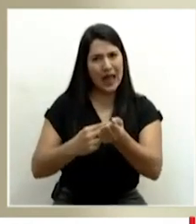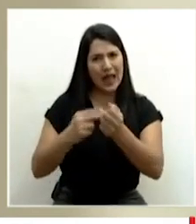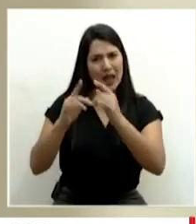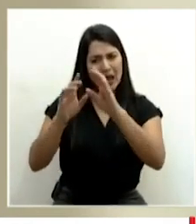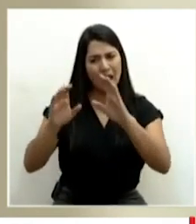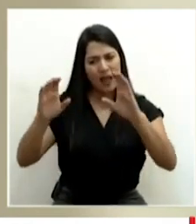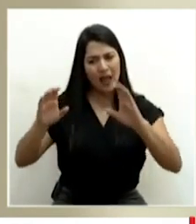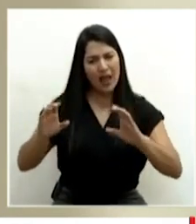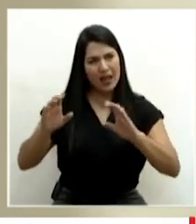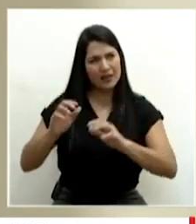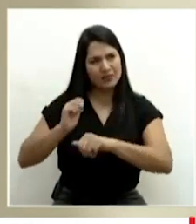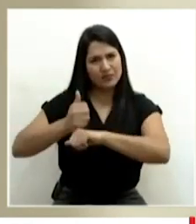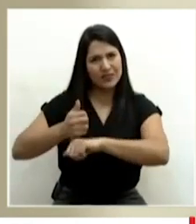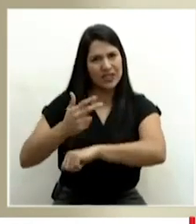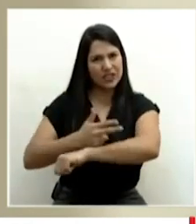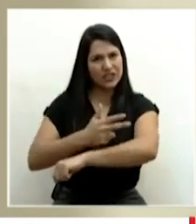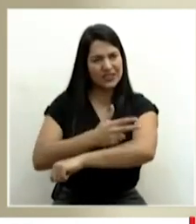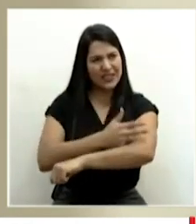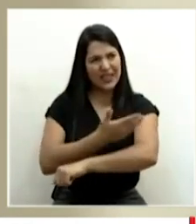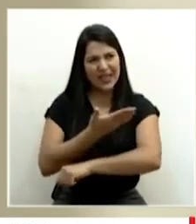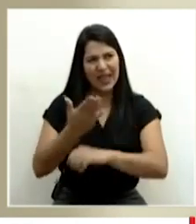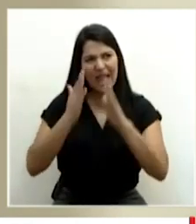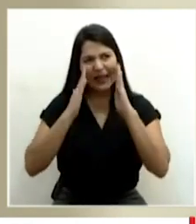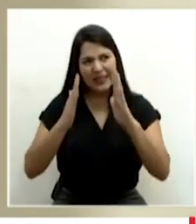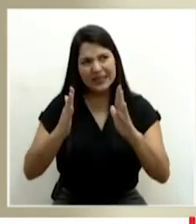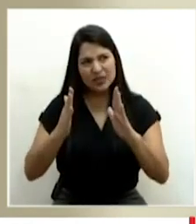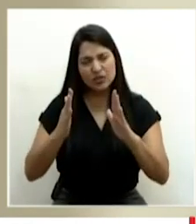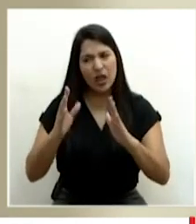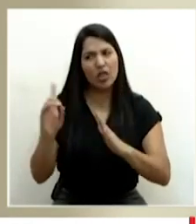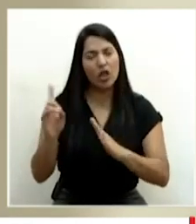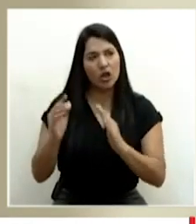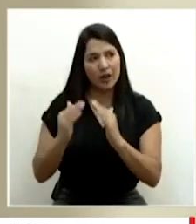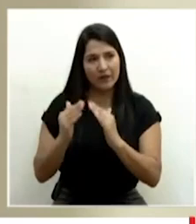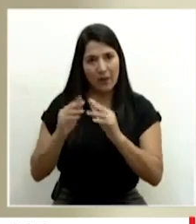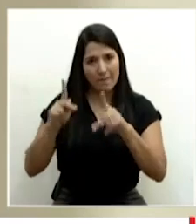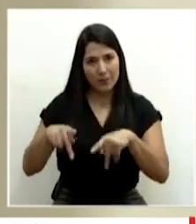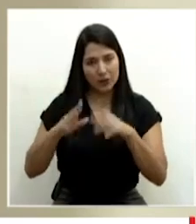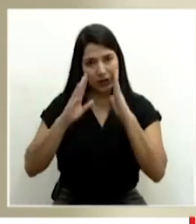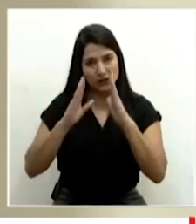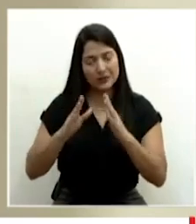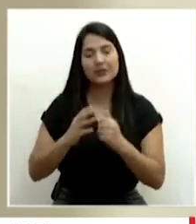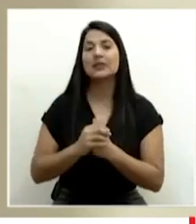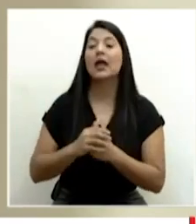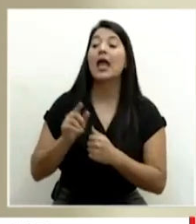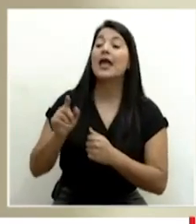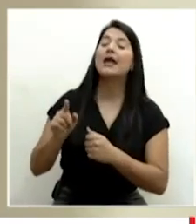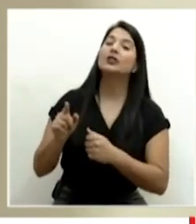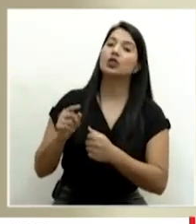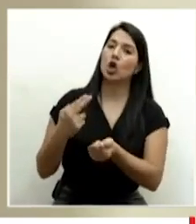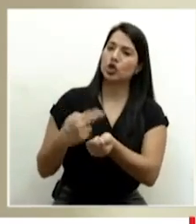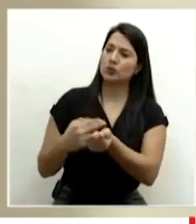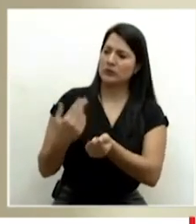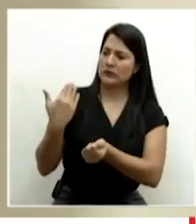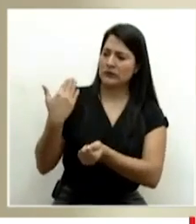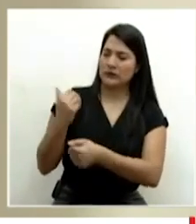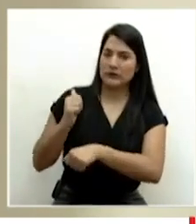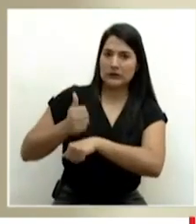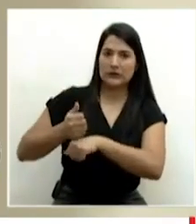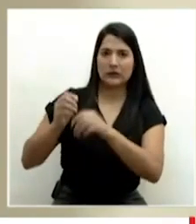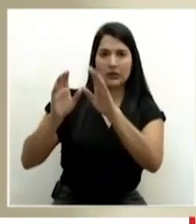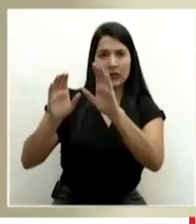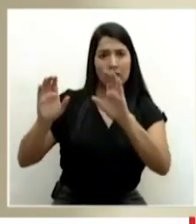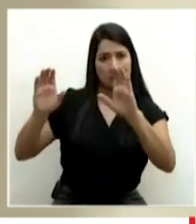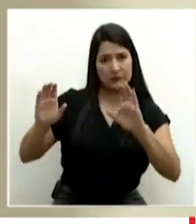qué zonas? Bueno, ese es un hospital reciente que se armó. Es uno de estos hospitales estilo